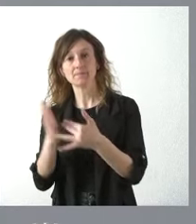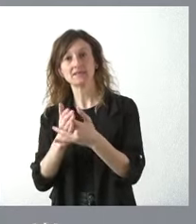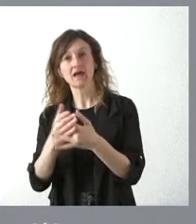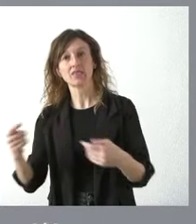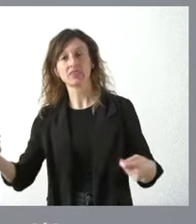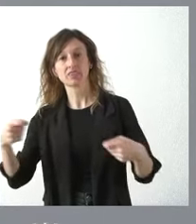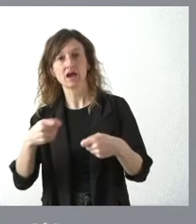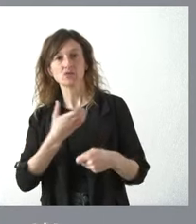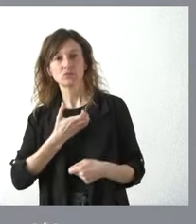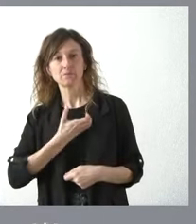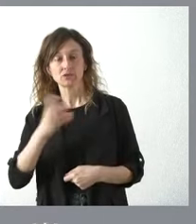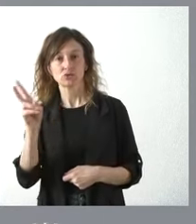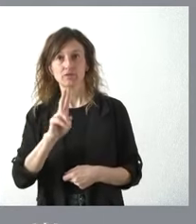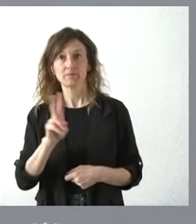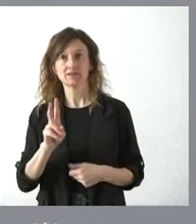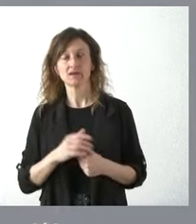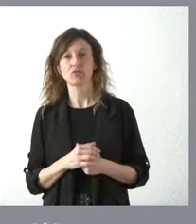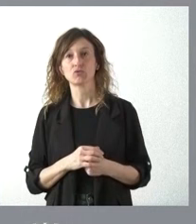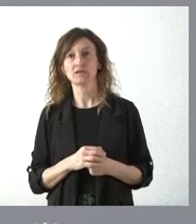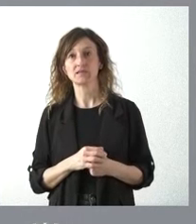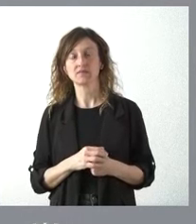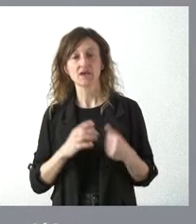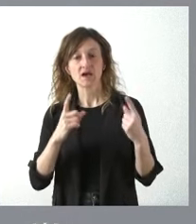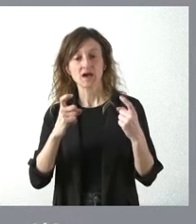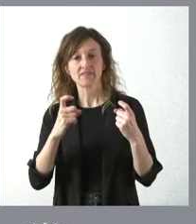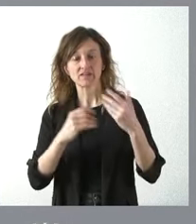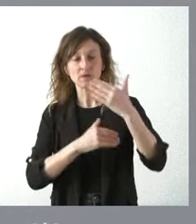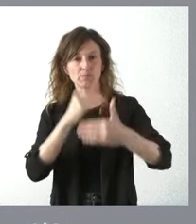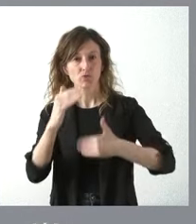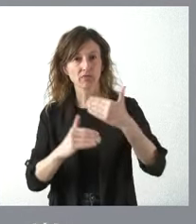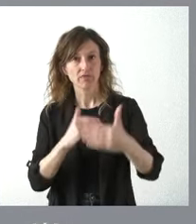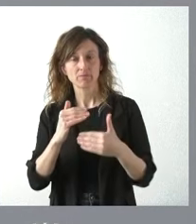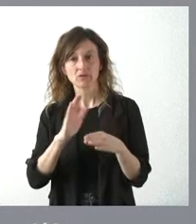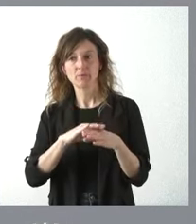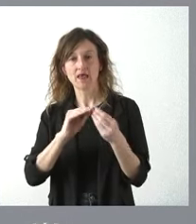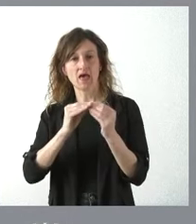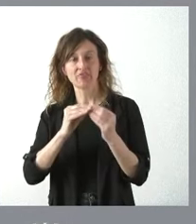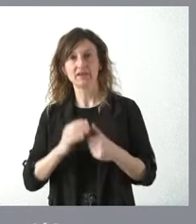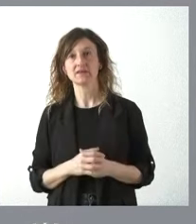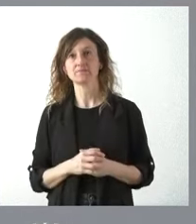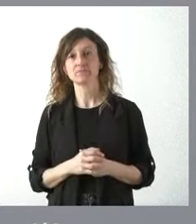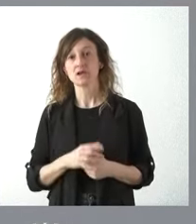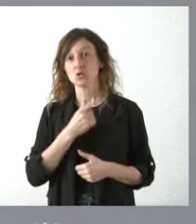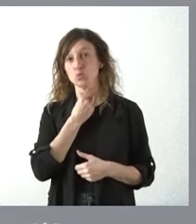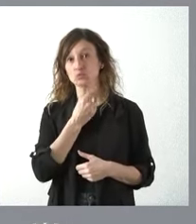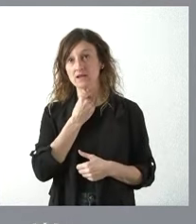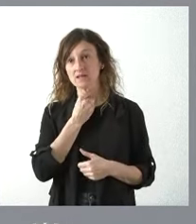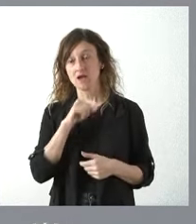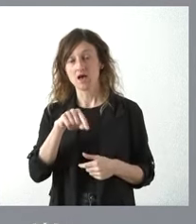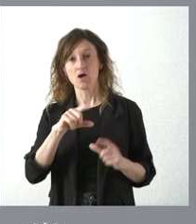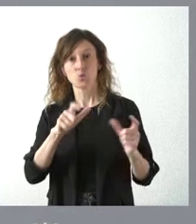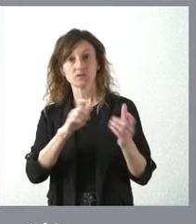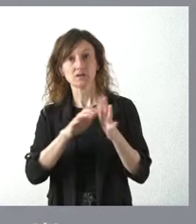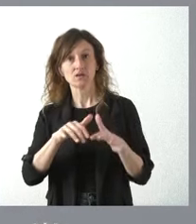poner el Ayuntamiento de Valladolid y con eso lógicamente iniciamos todos los procedimientos para llevarlo a cabo a nosotros nos gustaría que esto pues